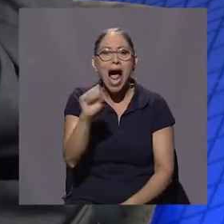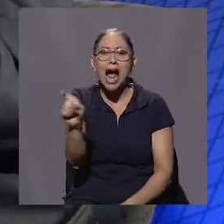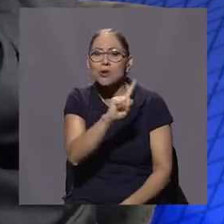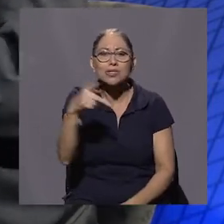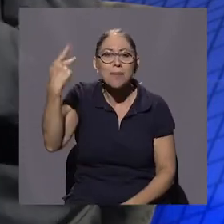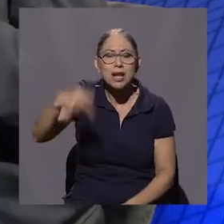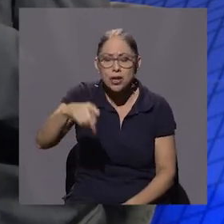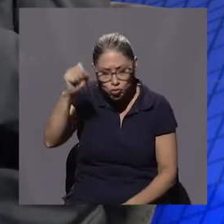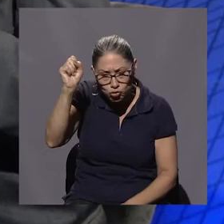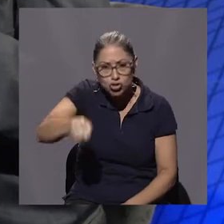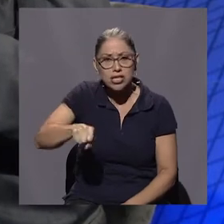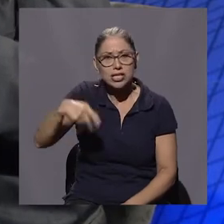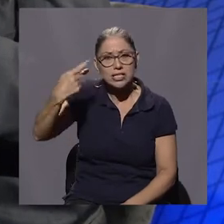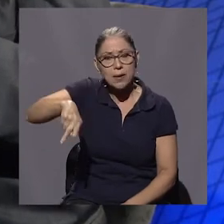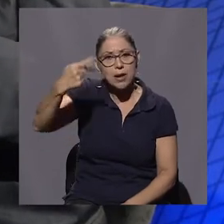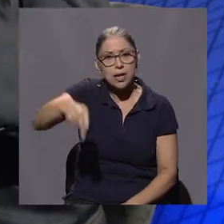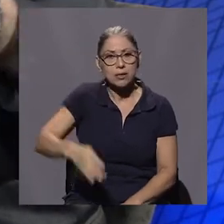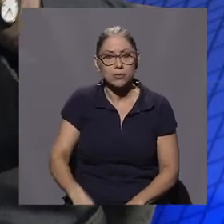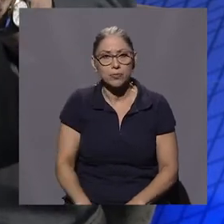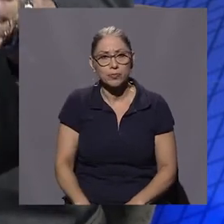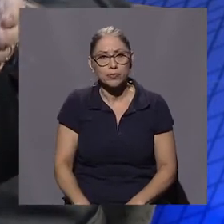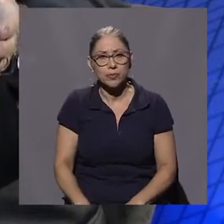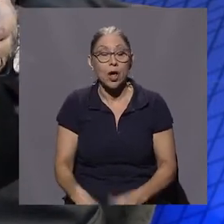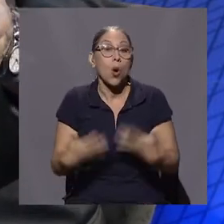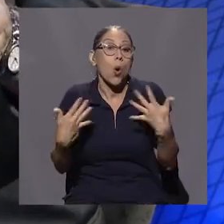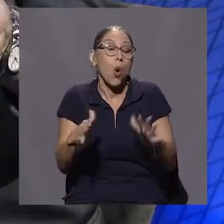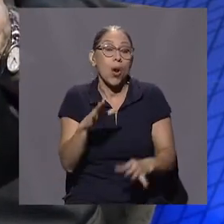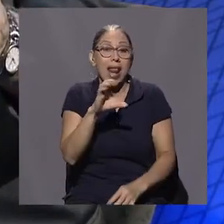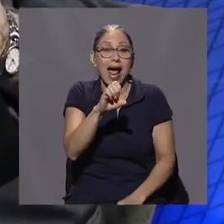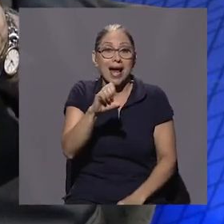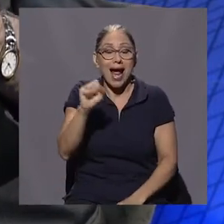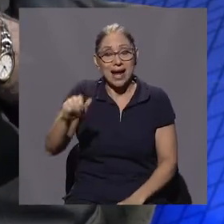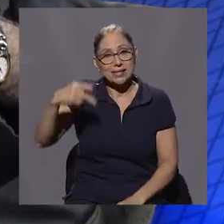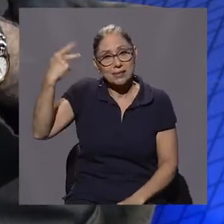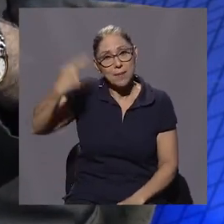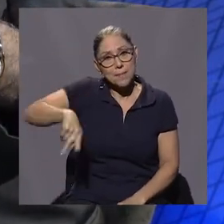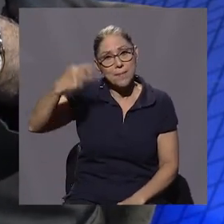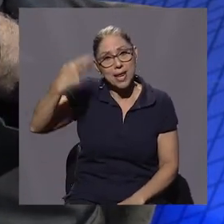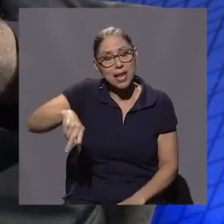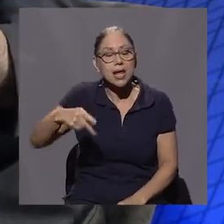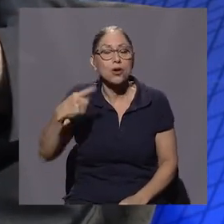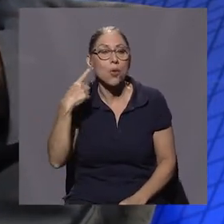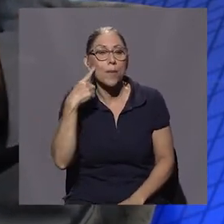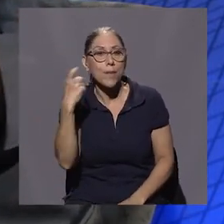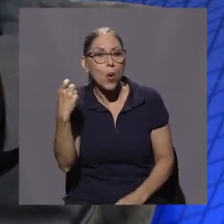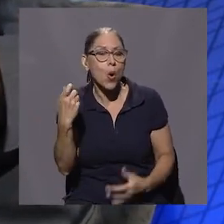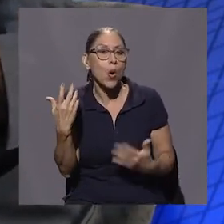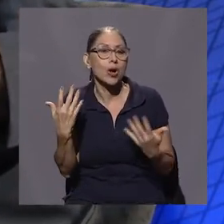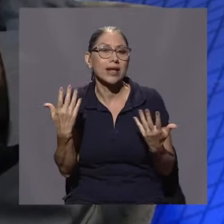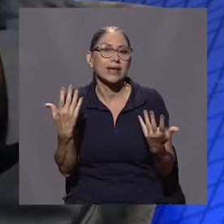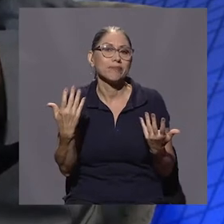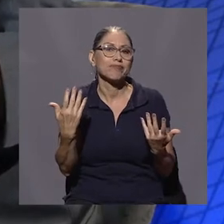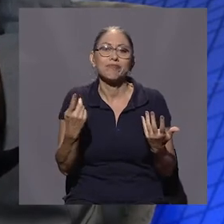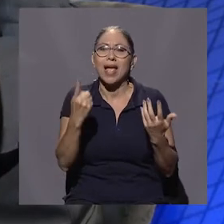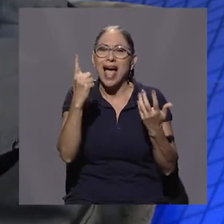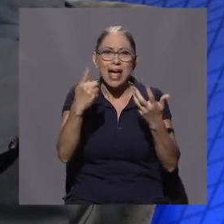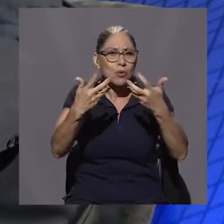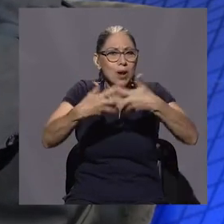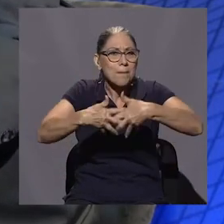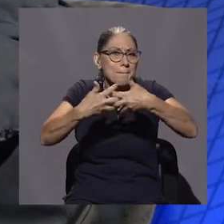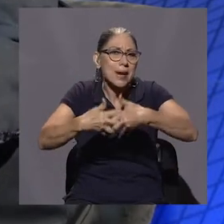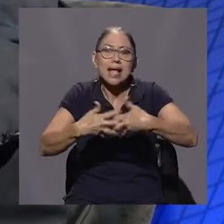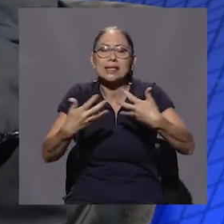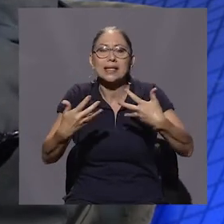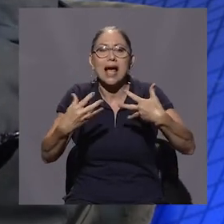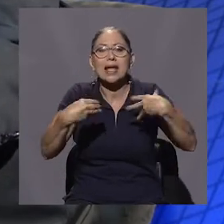O está en peligro porque resulta que hay una empresa que le vende